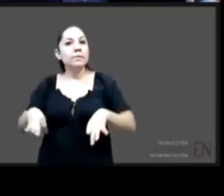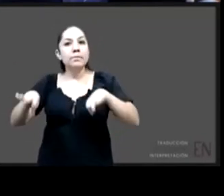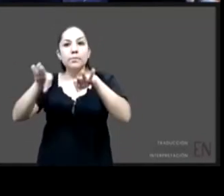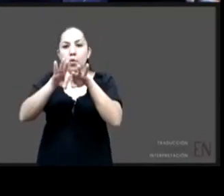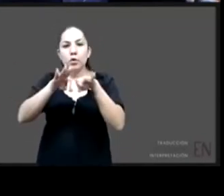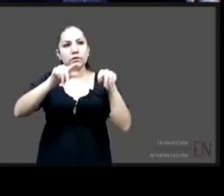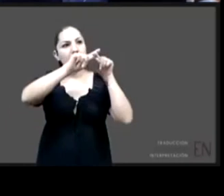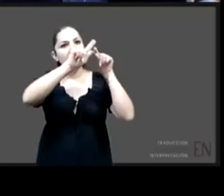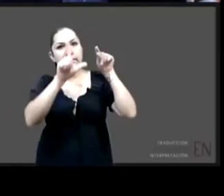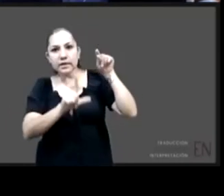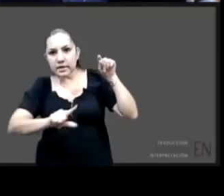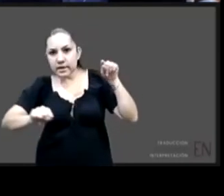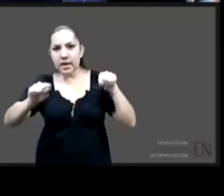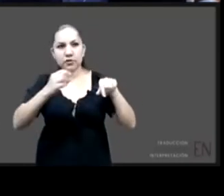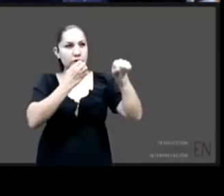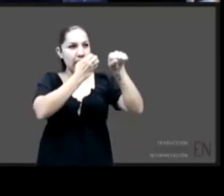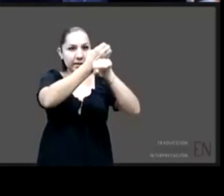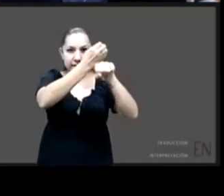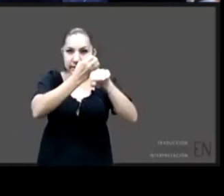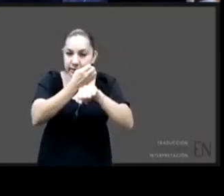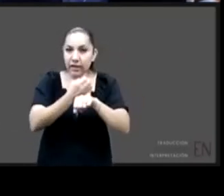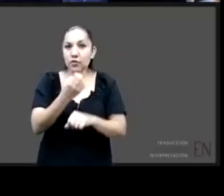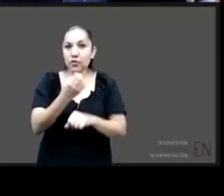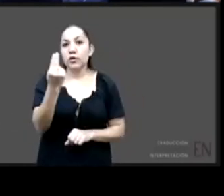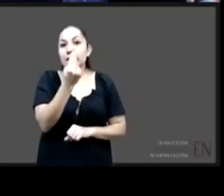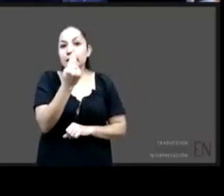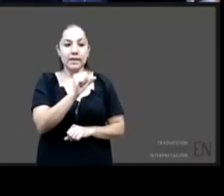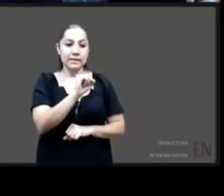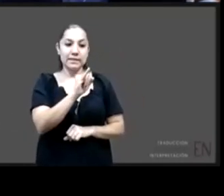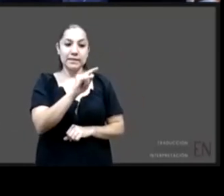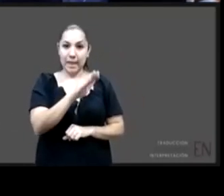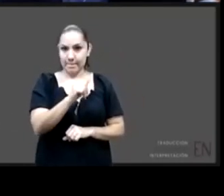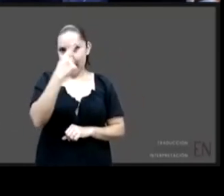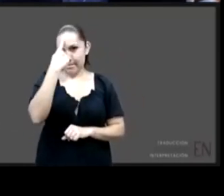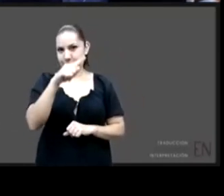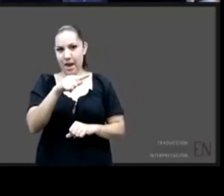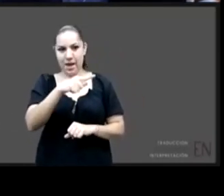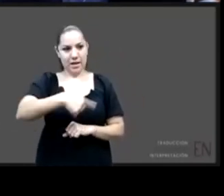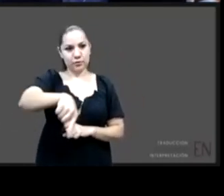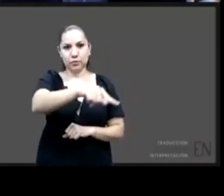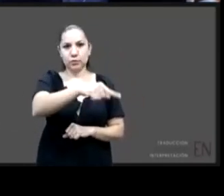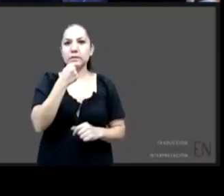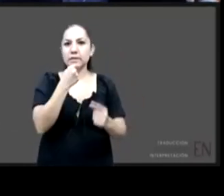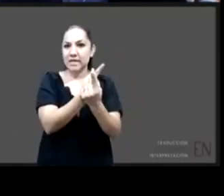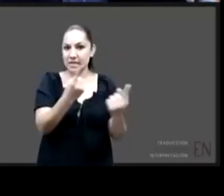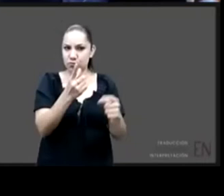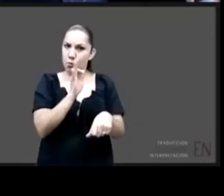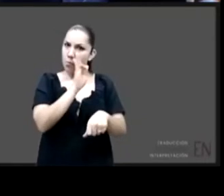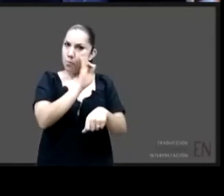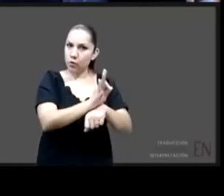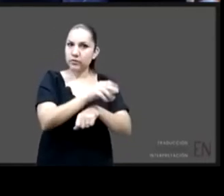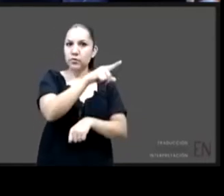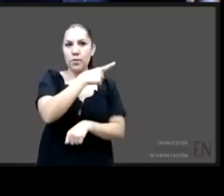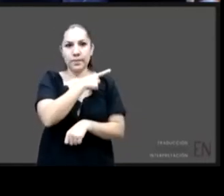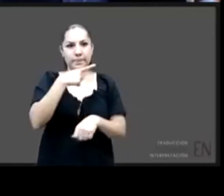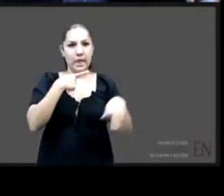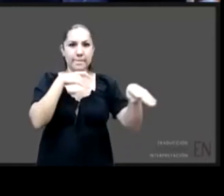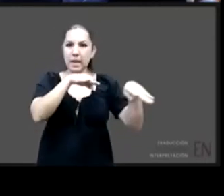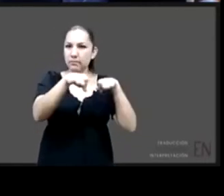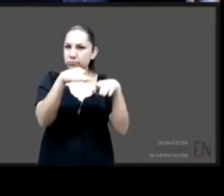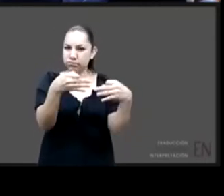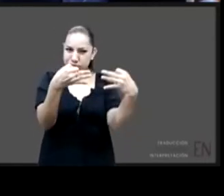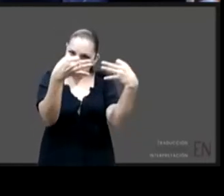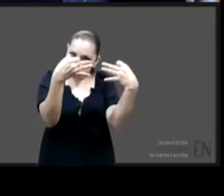de los municipios un sistema de protección de la infancia fuerte, cada vez más fuerte, para poder dar respuestas a las necesidades de